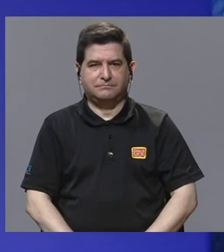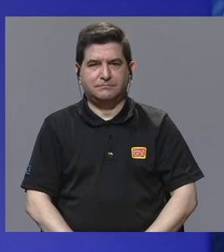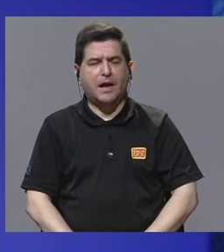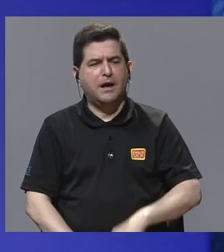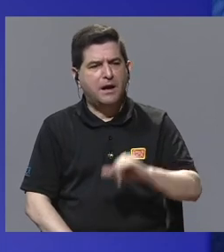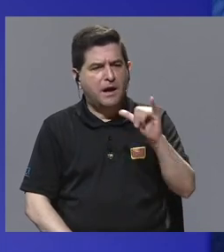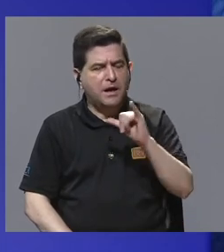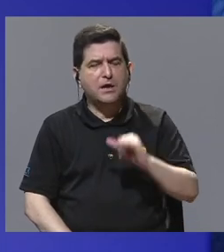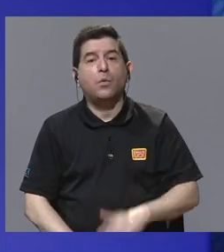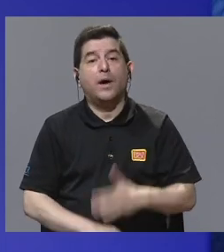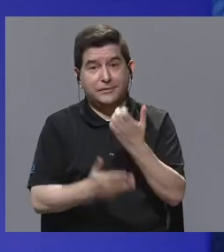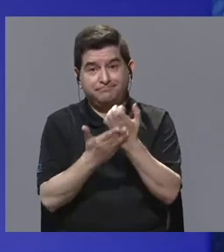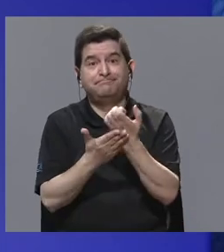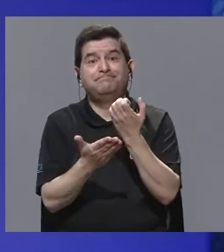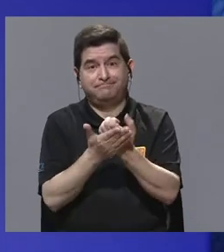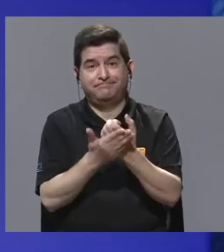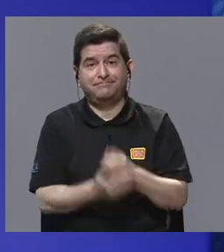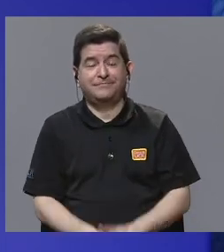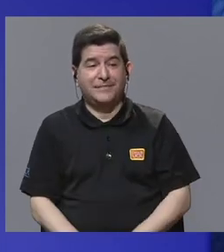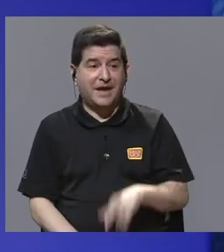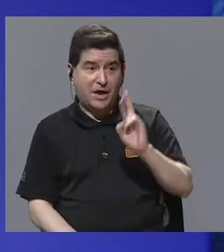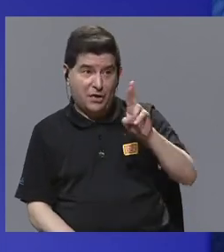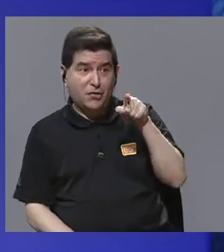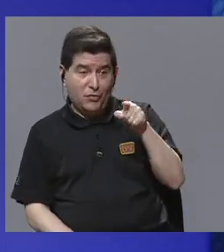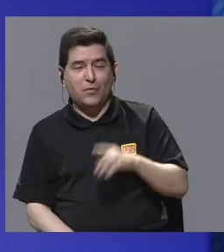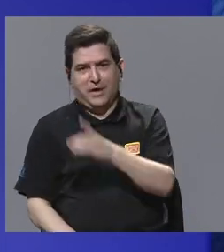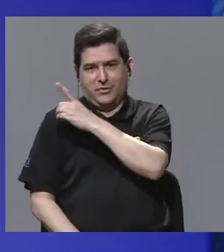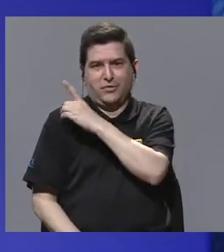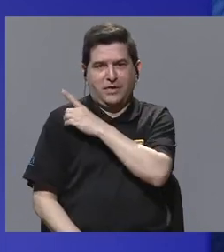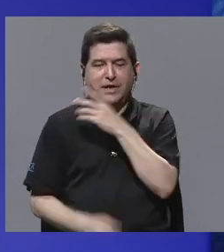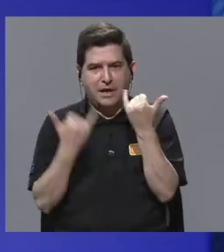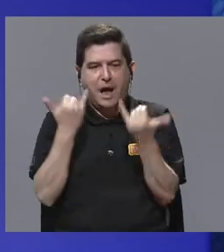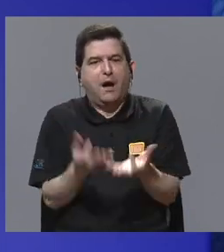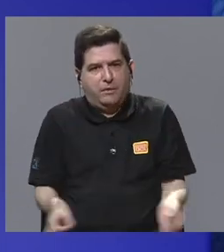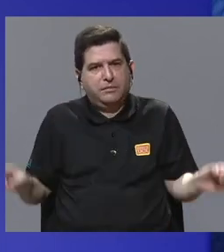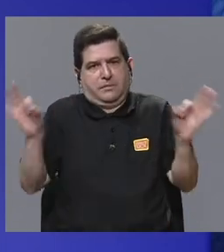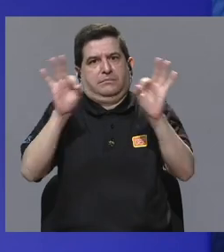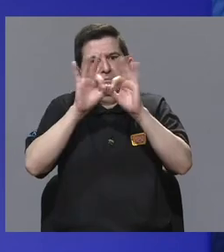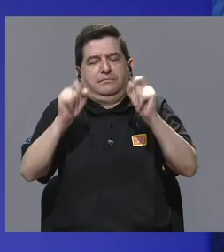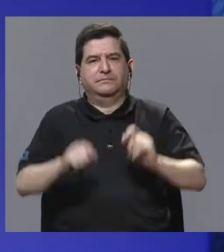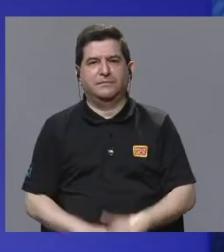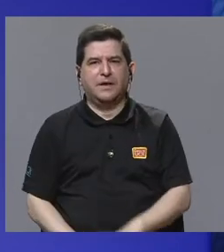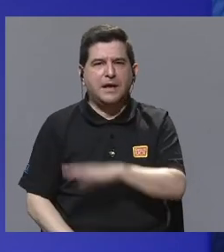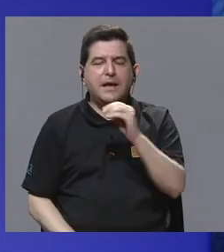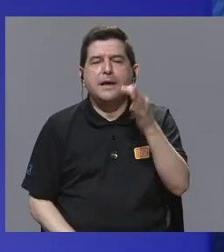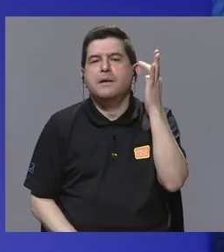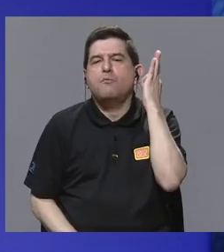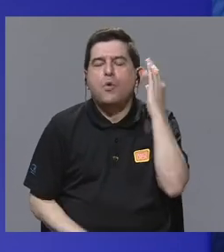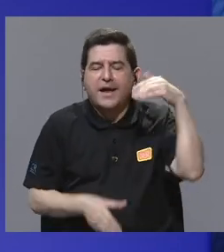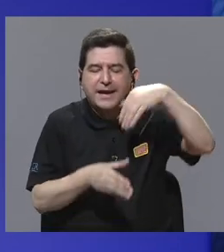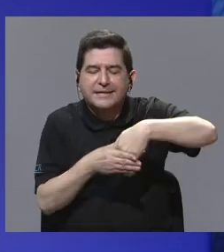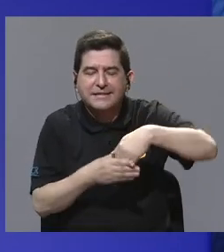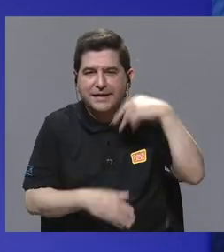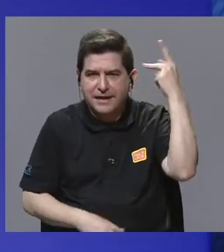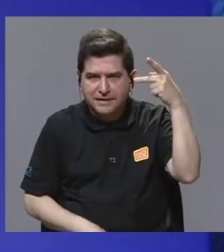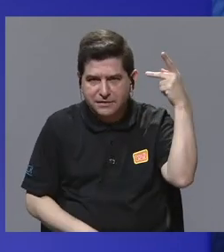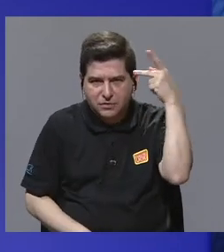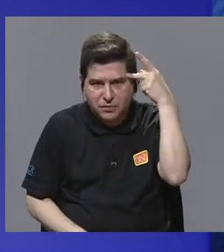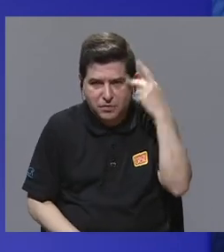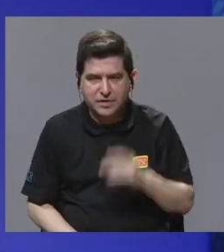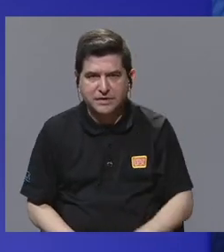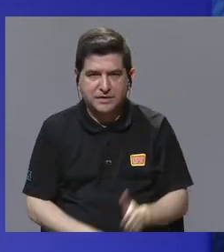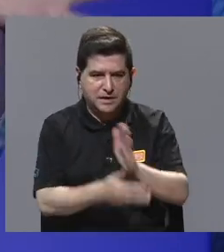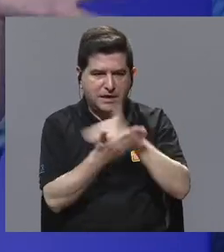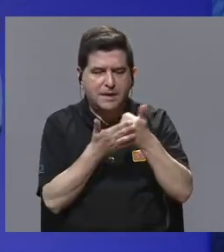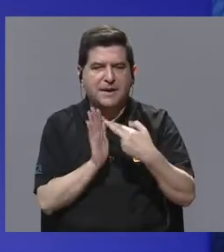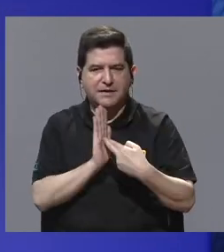está la economía, que Roberto lo dirige, que es bien importante en estos momentos. Y las mujeres en la política, tanto en